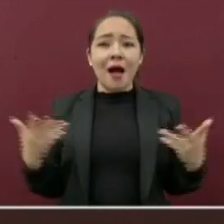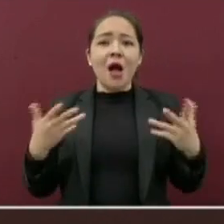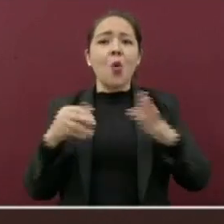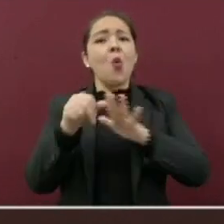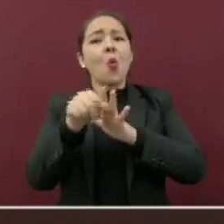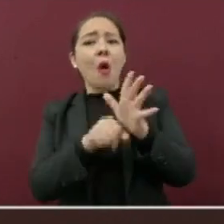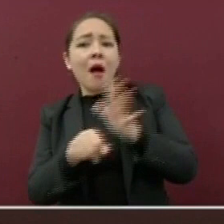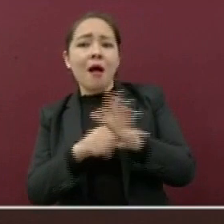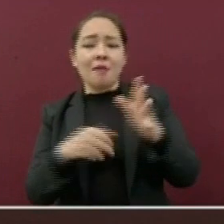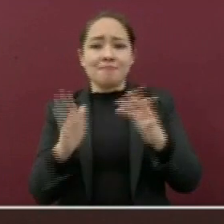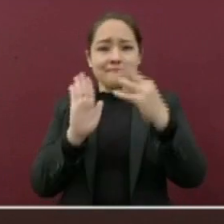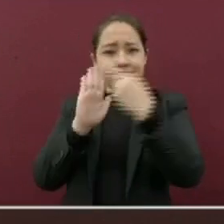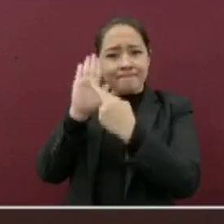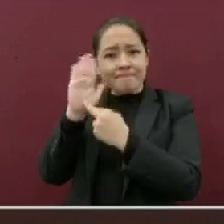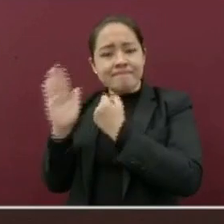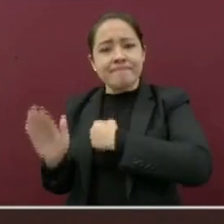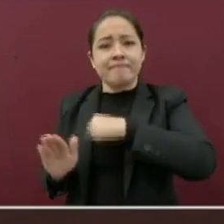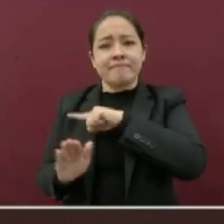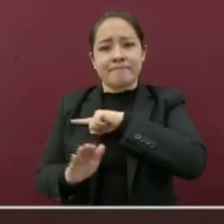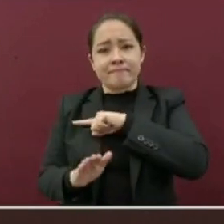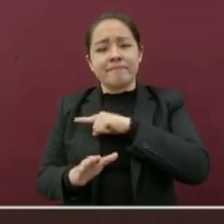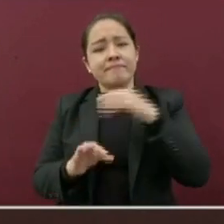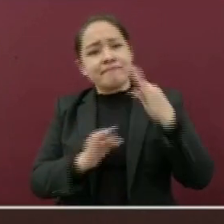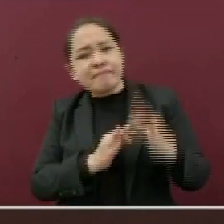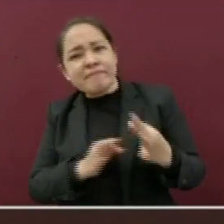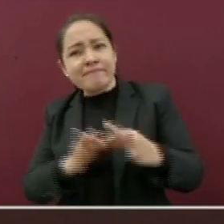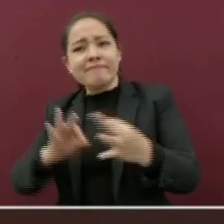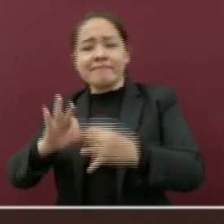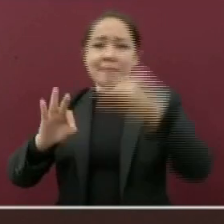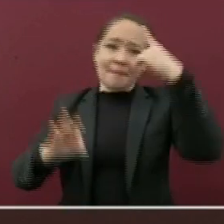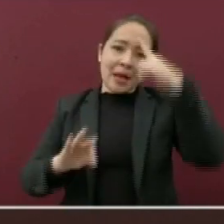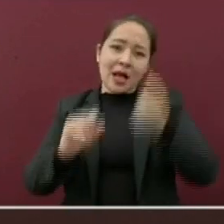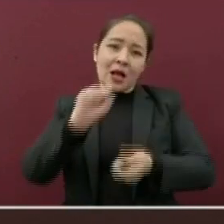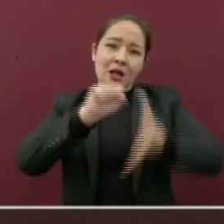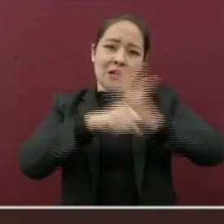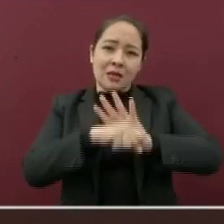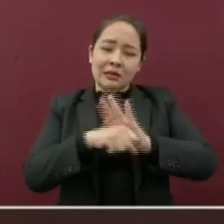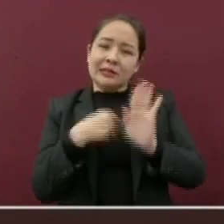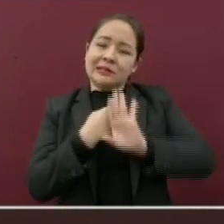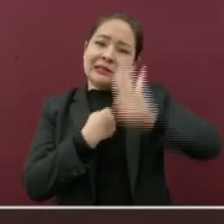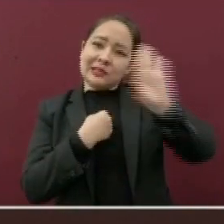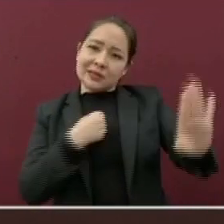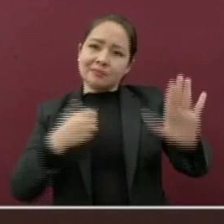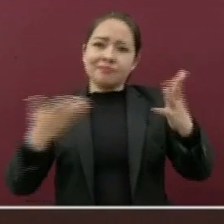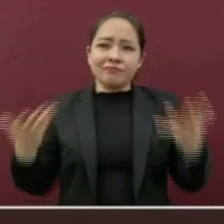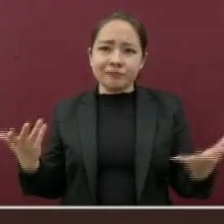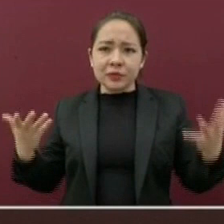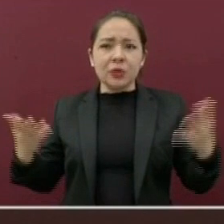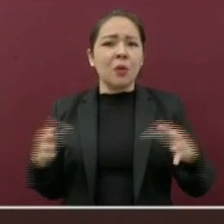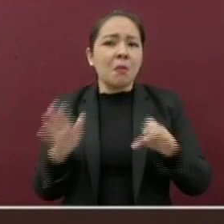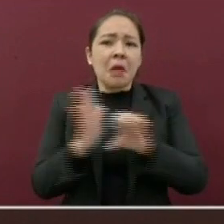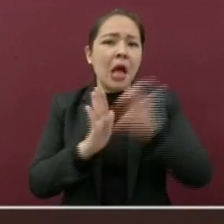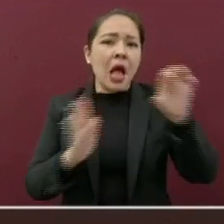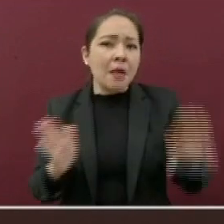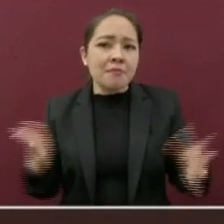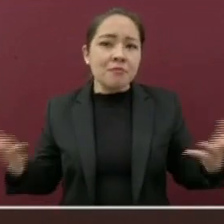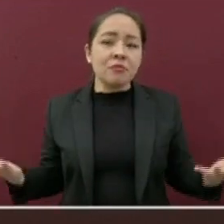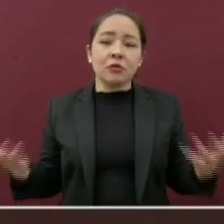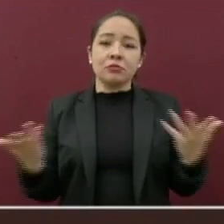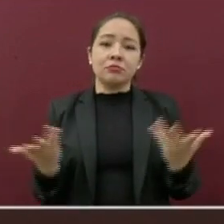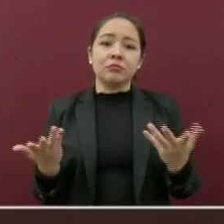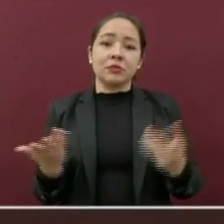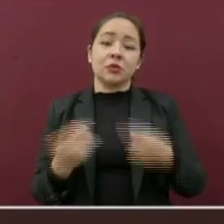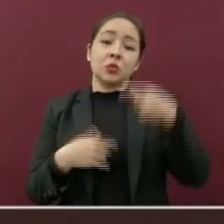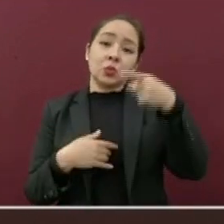las medidas de protección sanitaria para evitar el contagio del coronavirus. Por ejemplo, para acudir a comprar